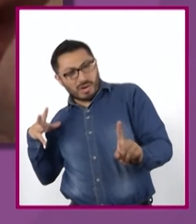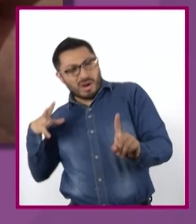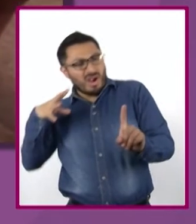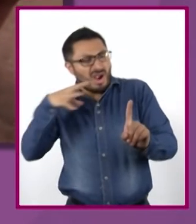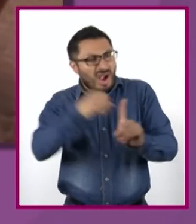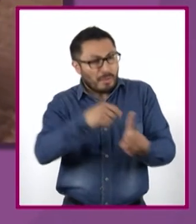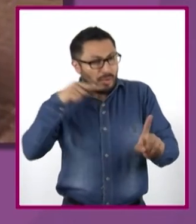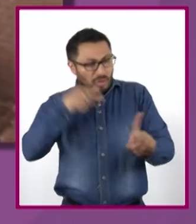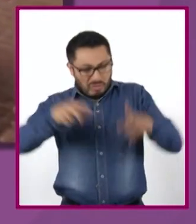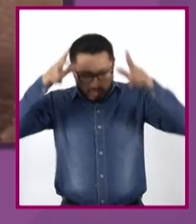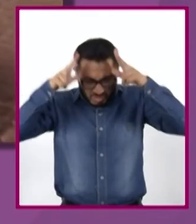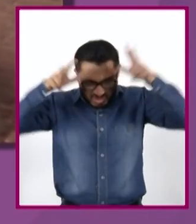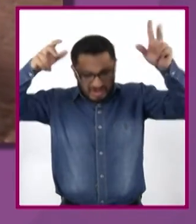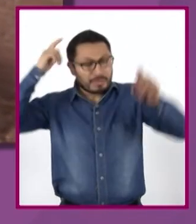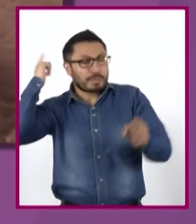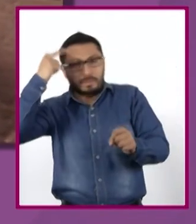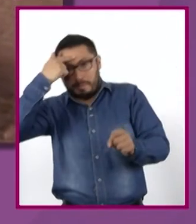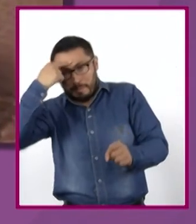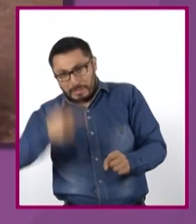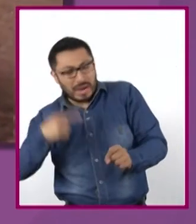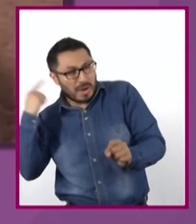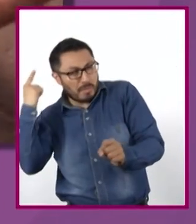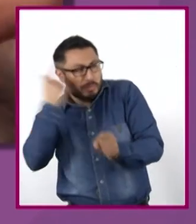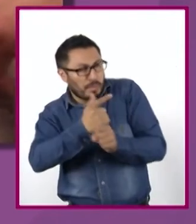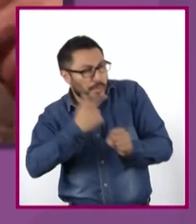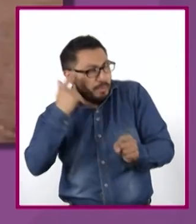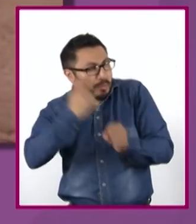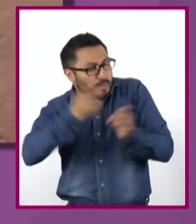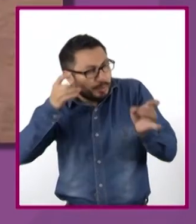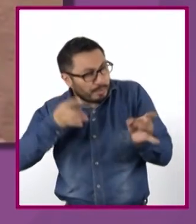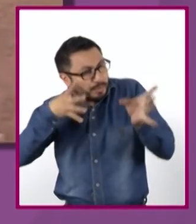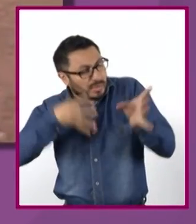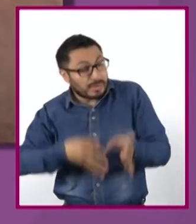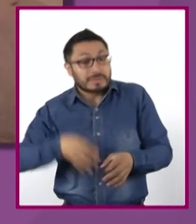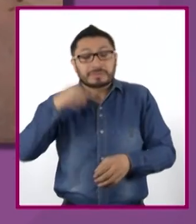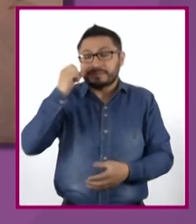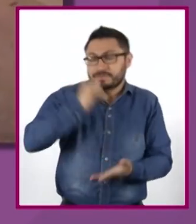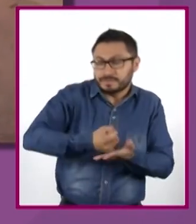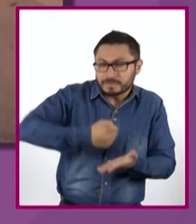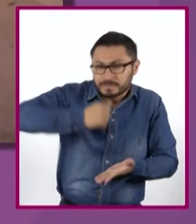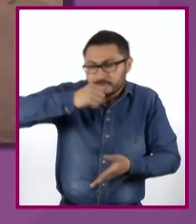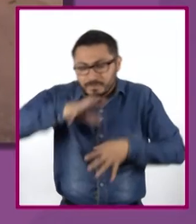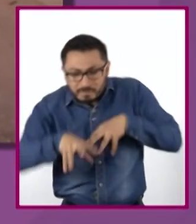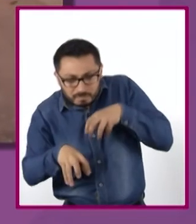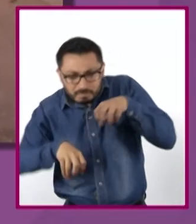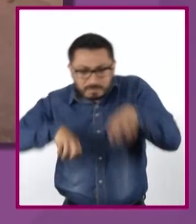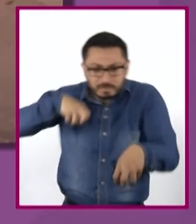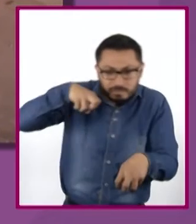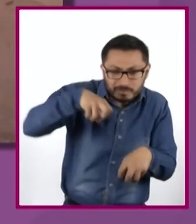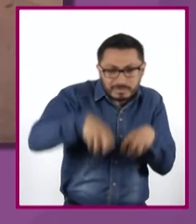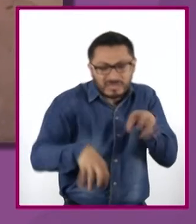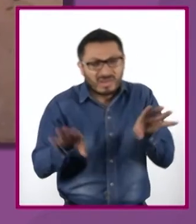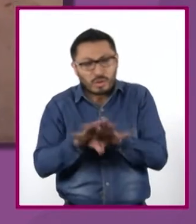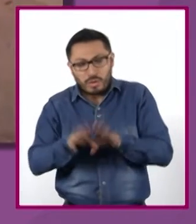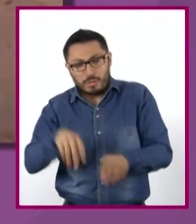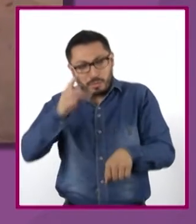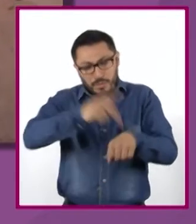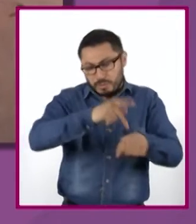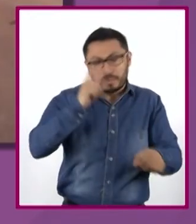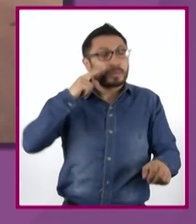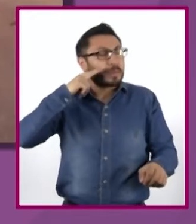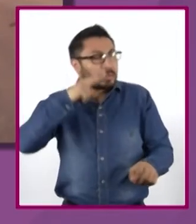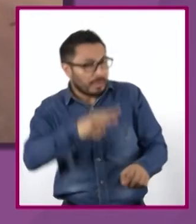para poderlo localizar. De hecho, las huellas están dibujadas en una roca donde puedes observar y